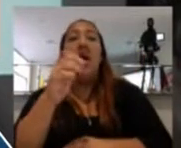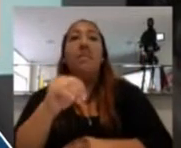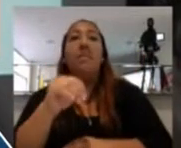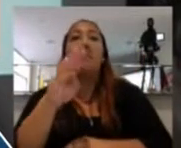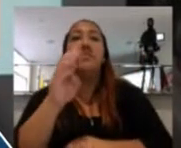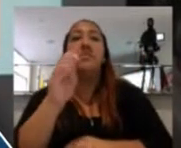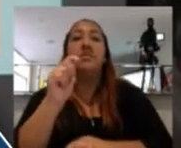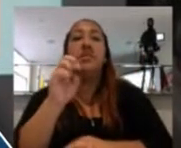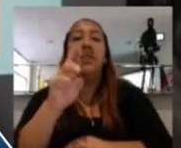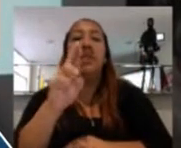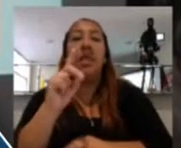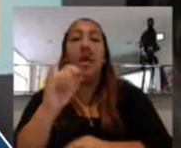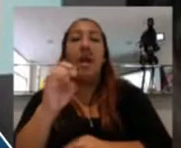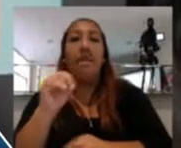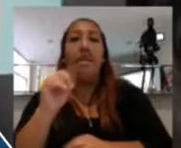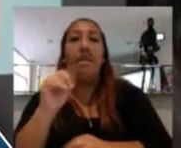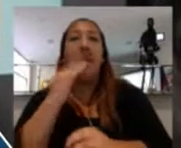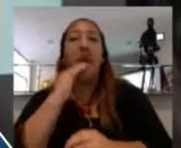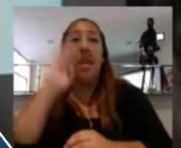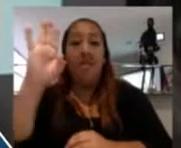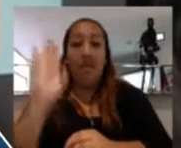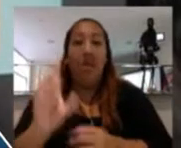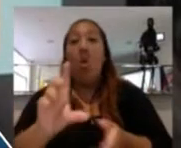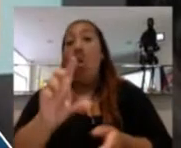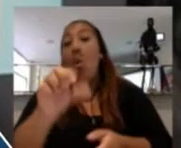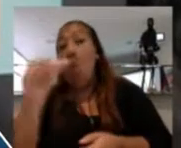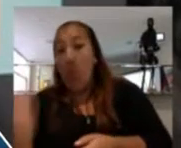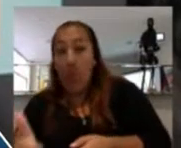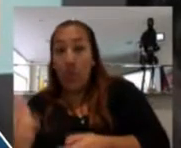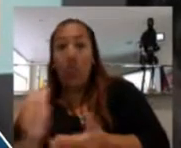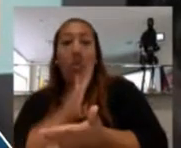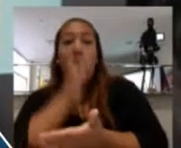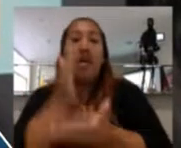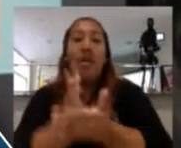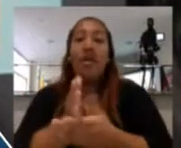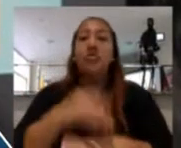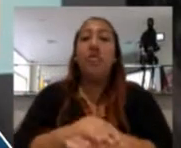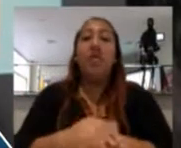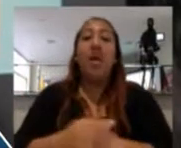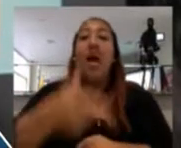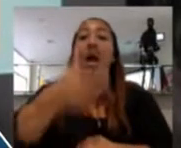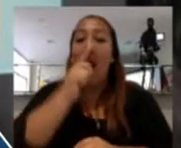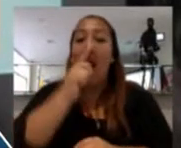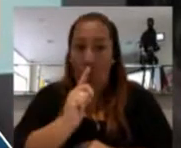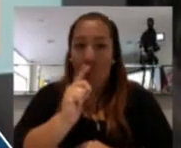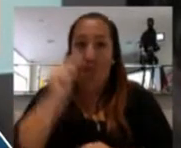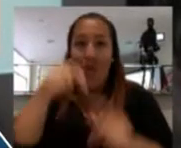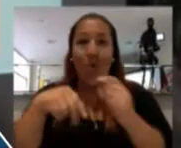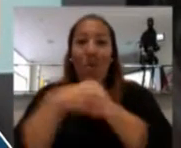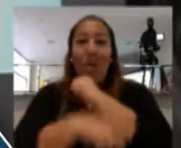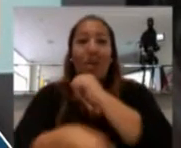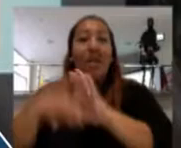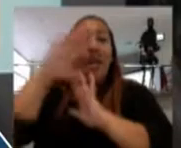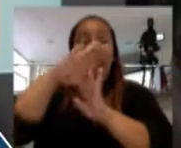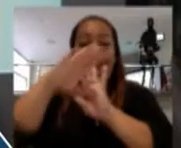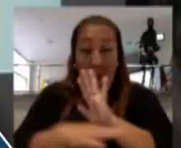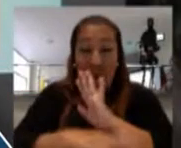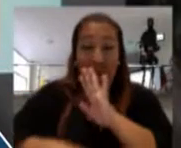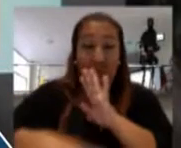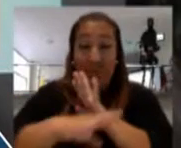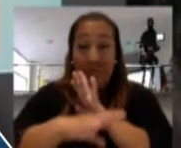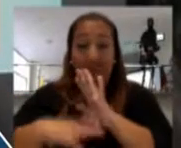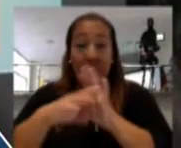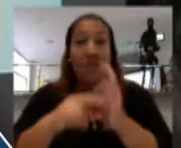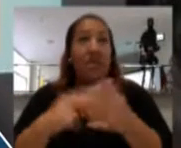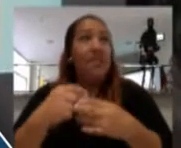El tema del manejo del agua. No nos olvidemos que los Países Bajos son un país que está prácticamente